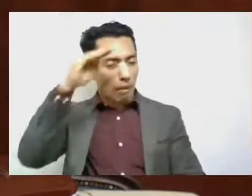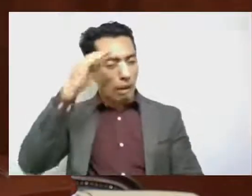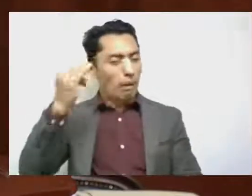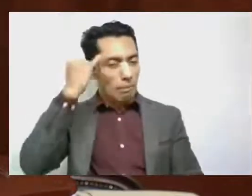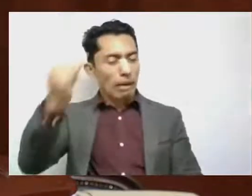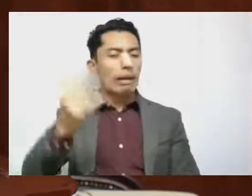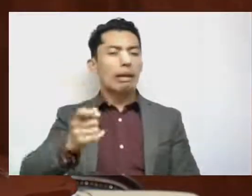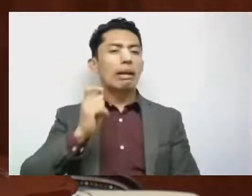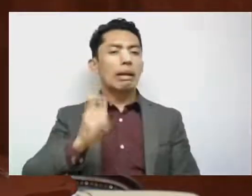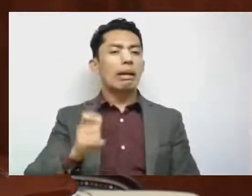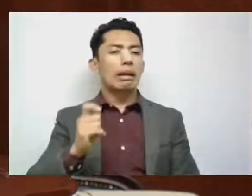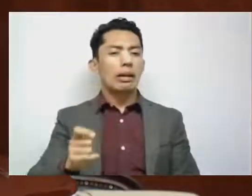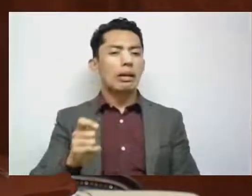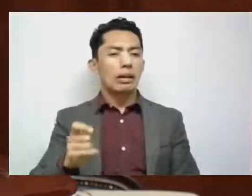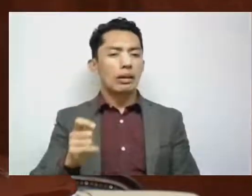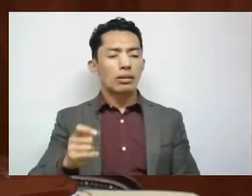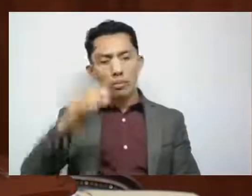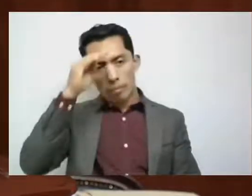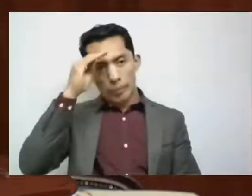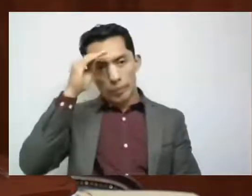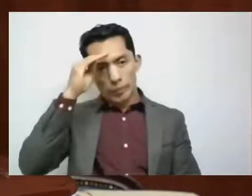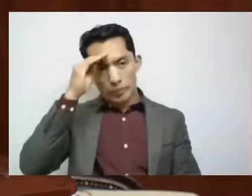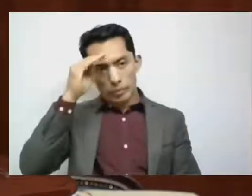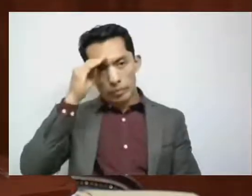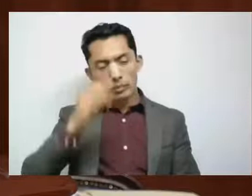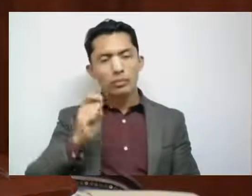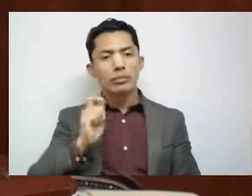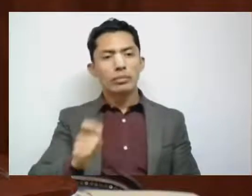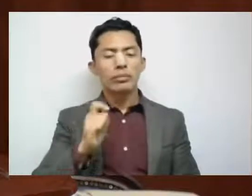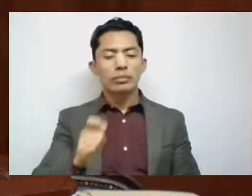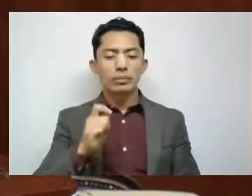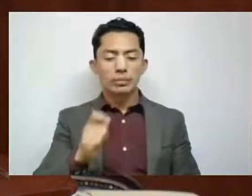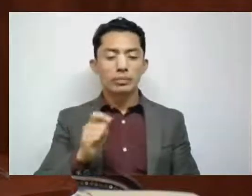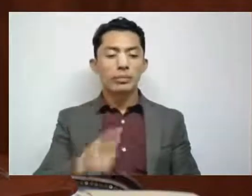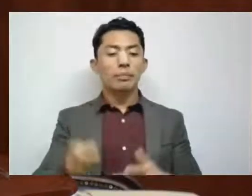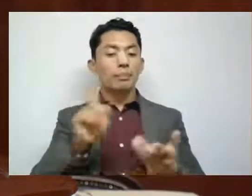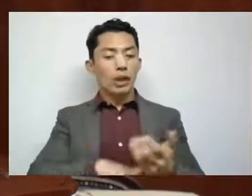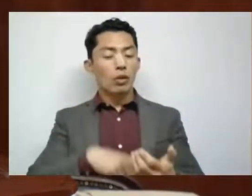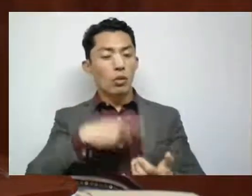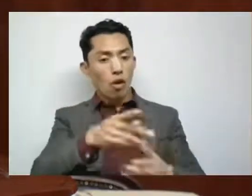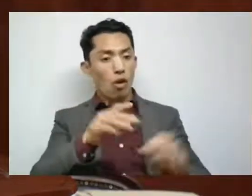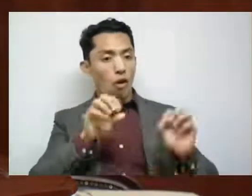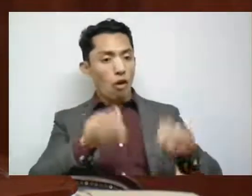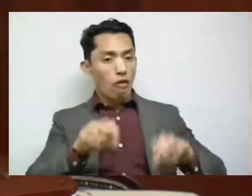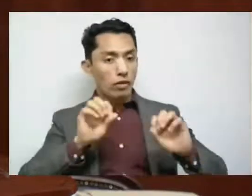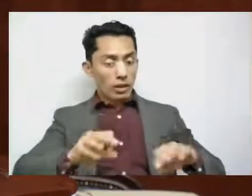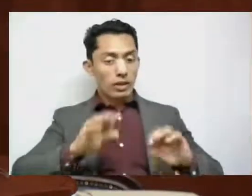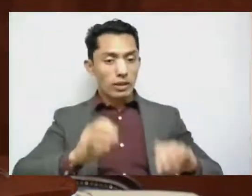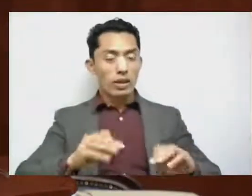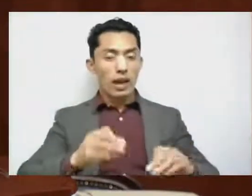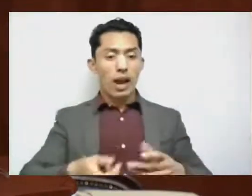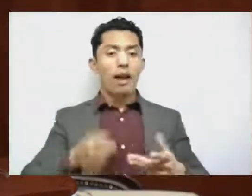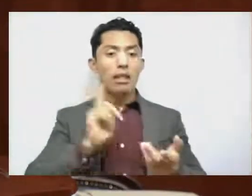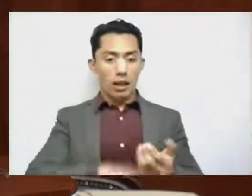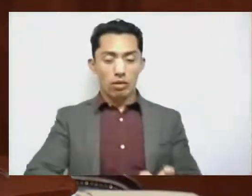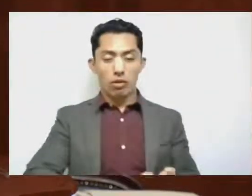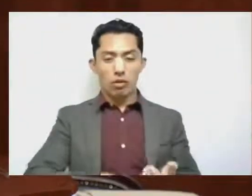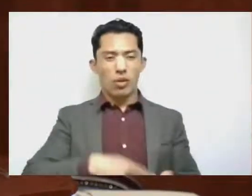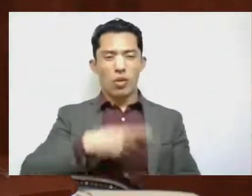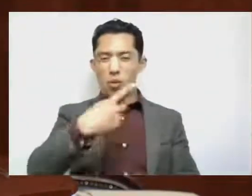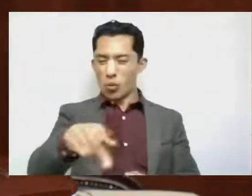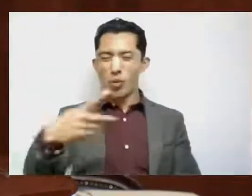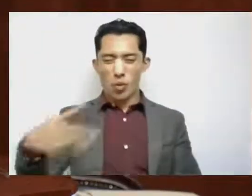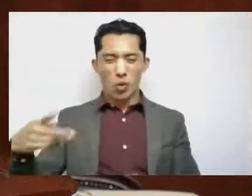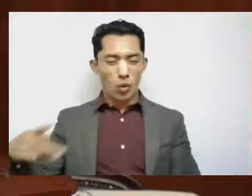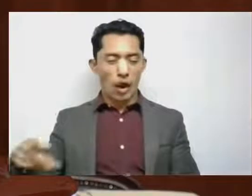imagínense ustedes que ahí en la oficina donde está cada uno de ustedes vayan